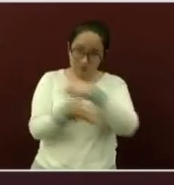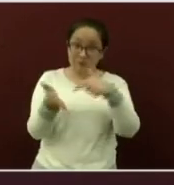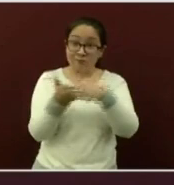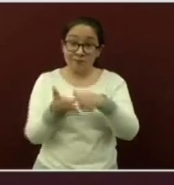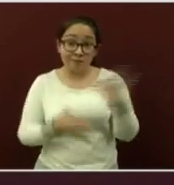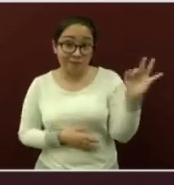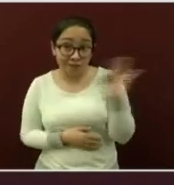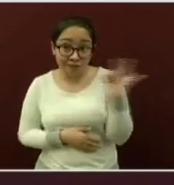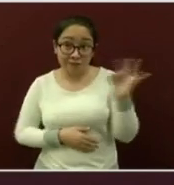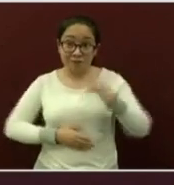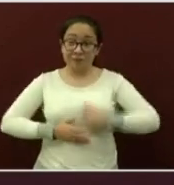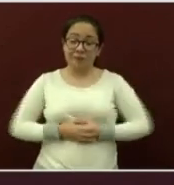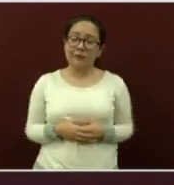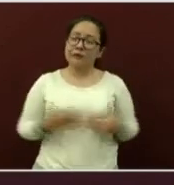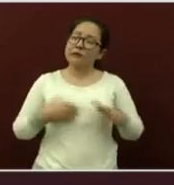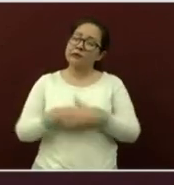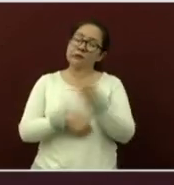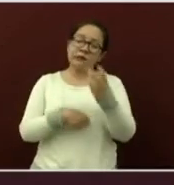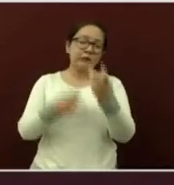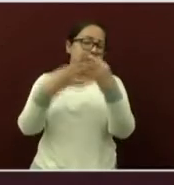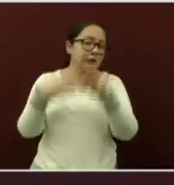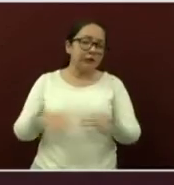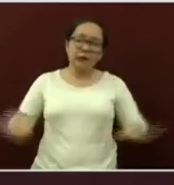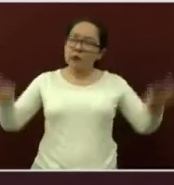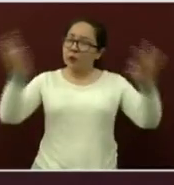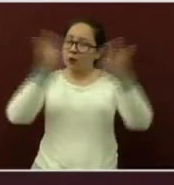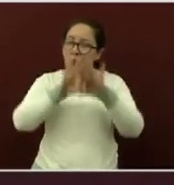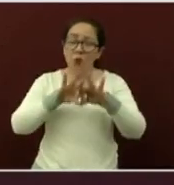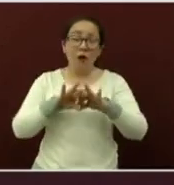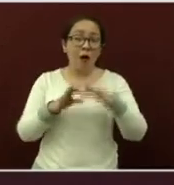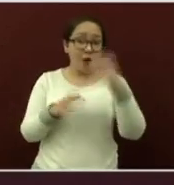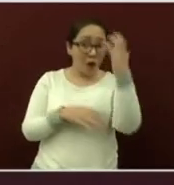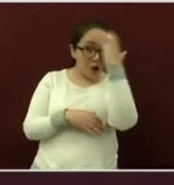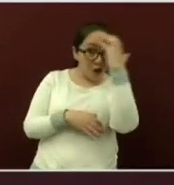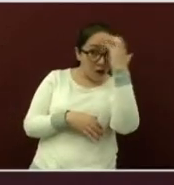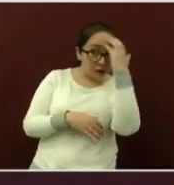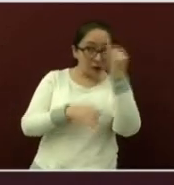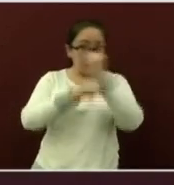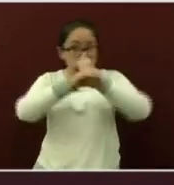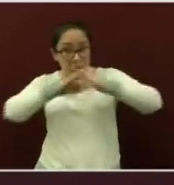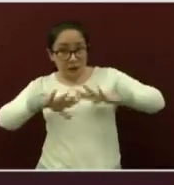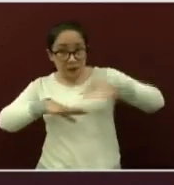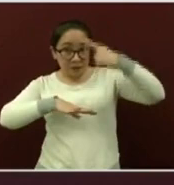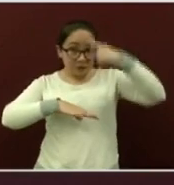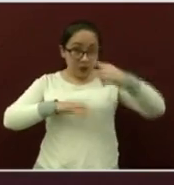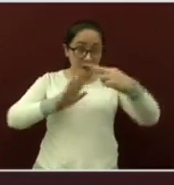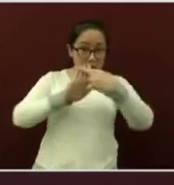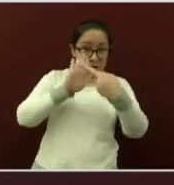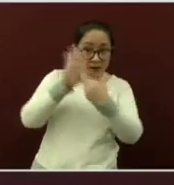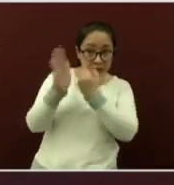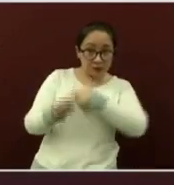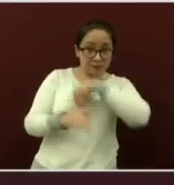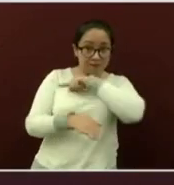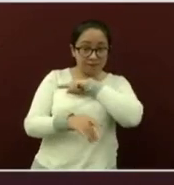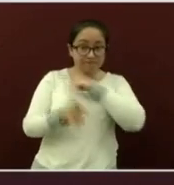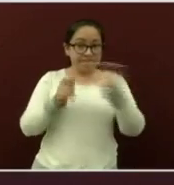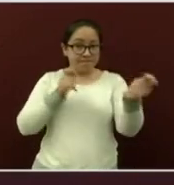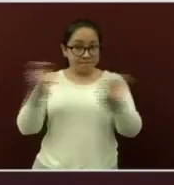encuentren. De ahí la importancia de estar informados y no aflojar las medidas de protección.